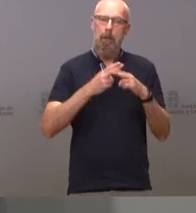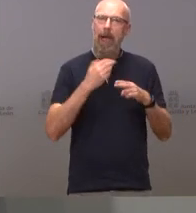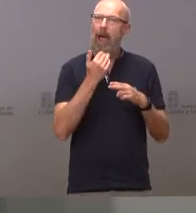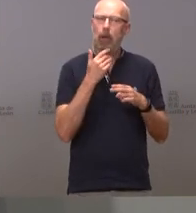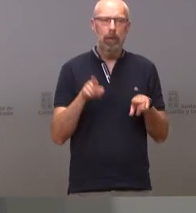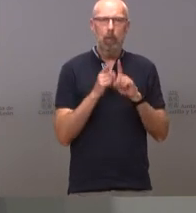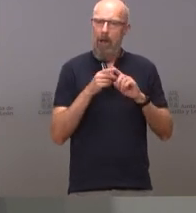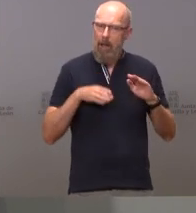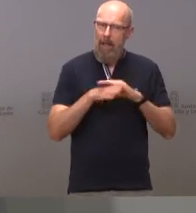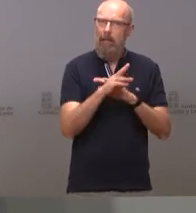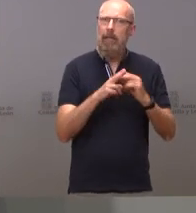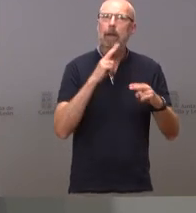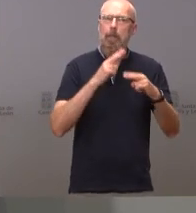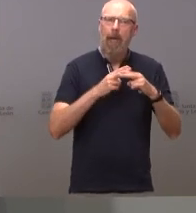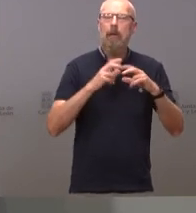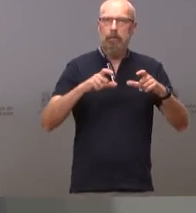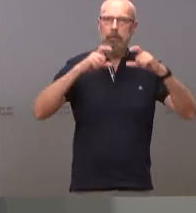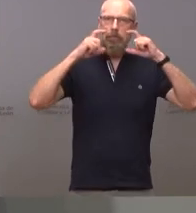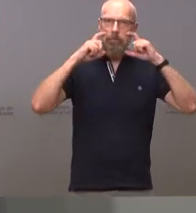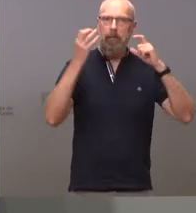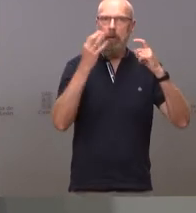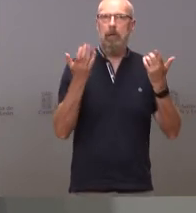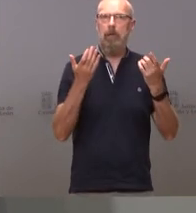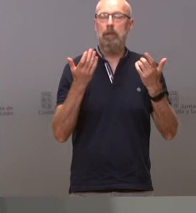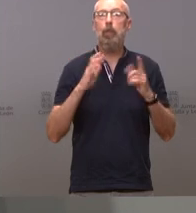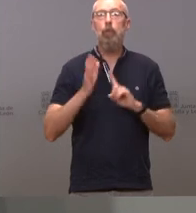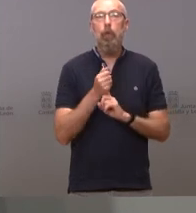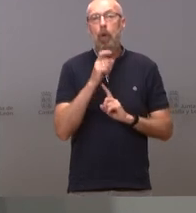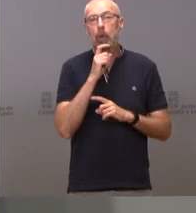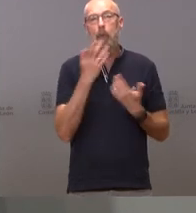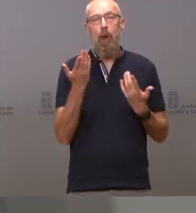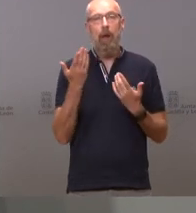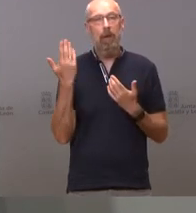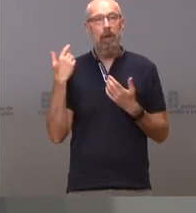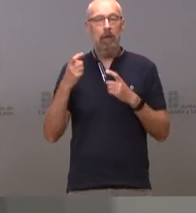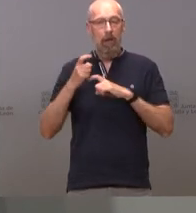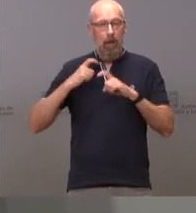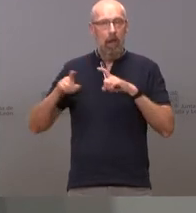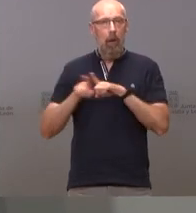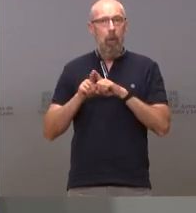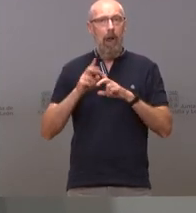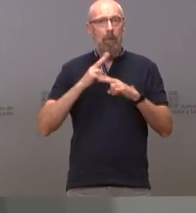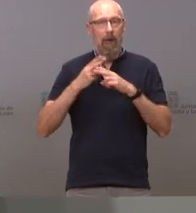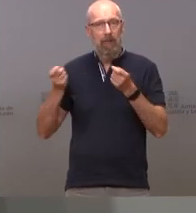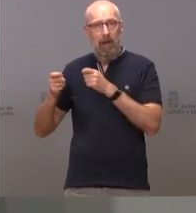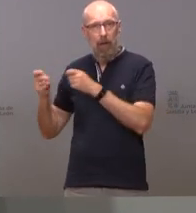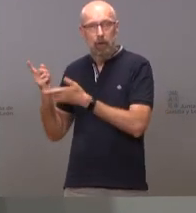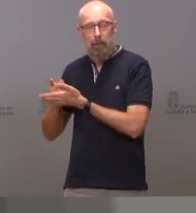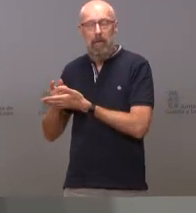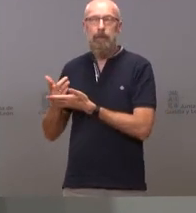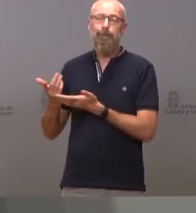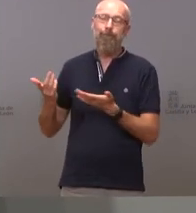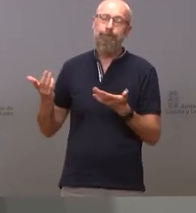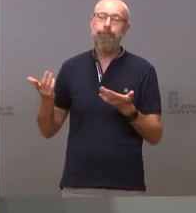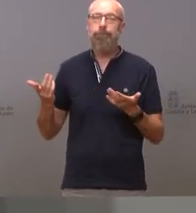¿qué alternativas tenemos a eso? volver otra vez hacia atrás volver a cerrar a todo el mundo yo